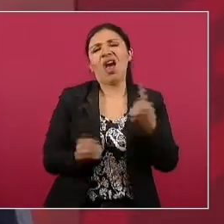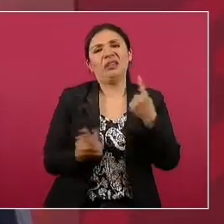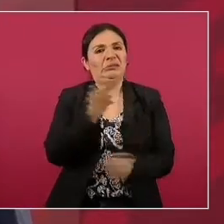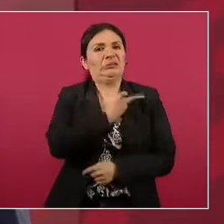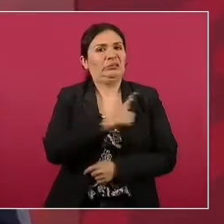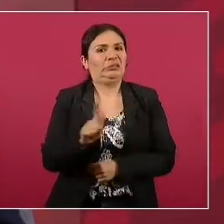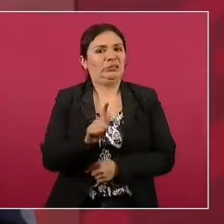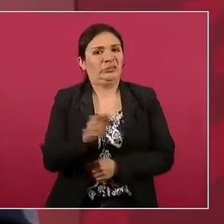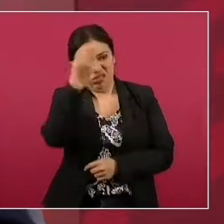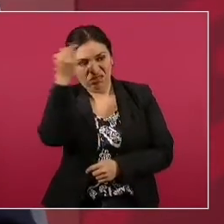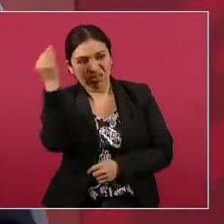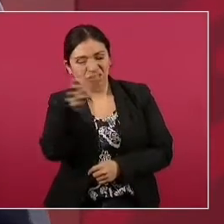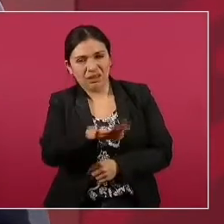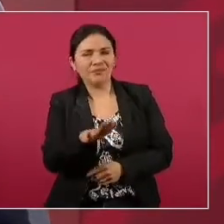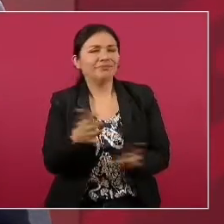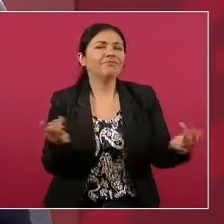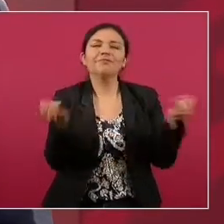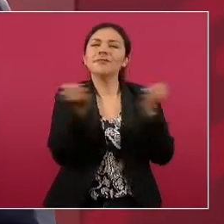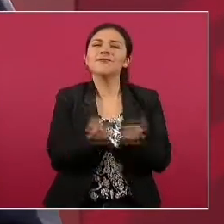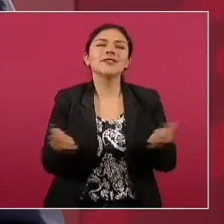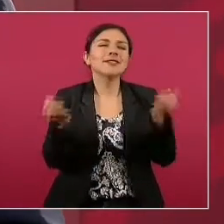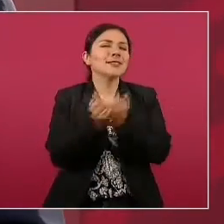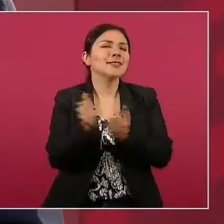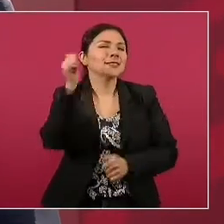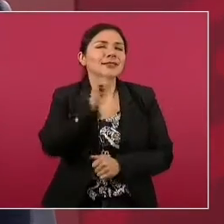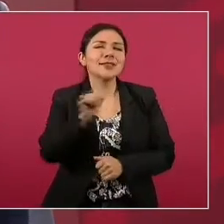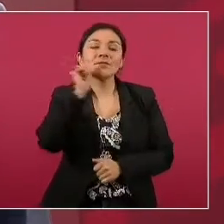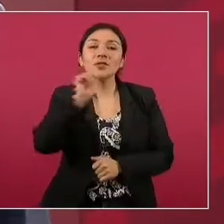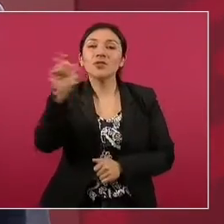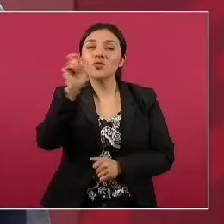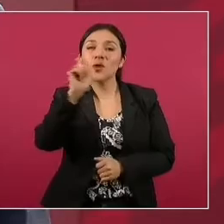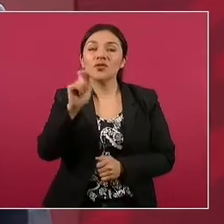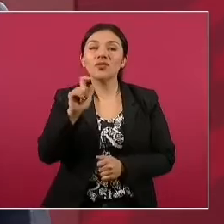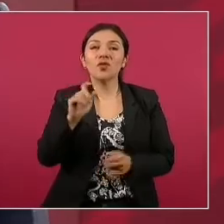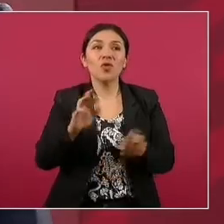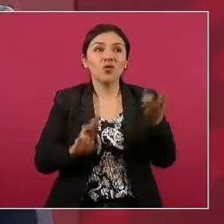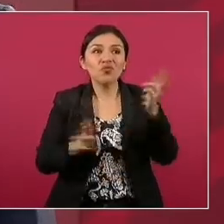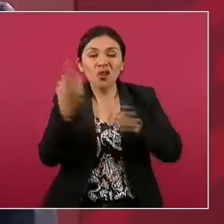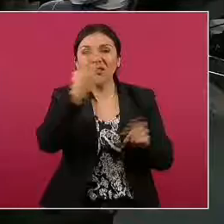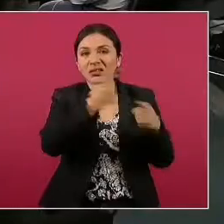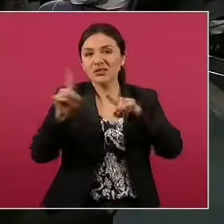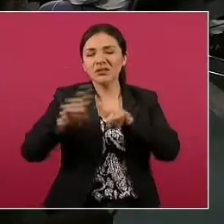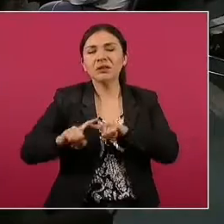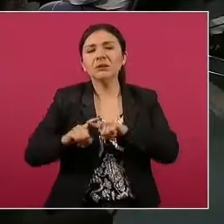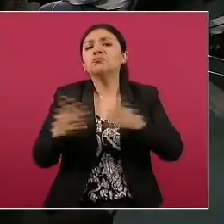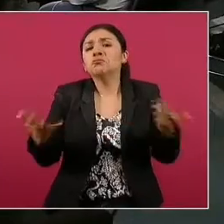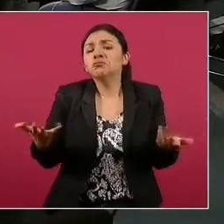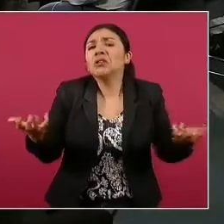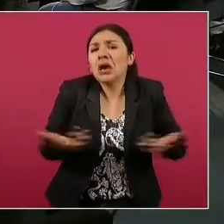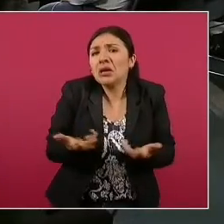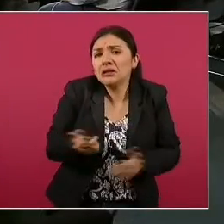siempre los ha habido en todas las luchas. ¿Qué es lo que hay que hacer?